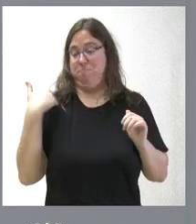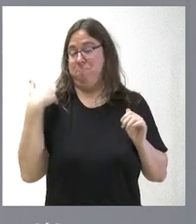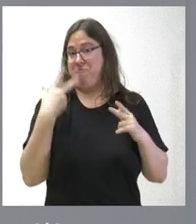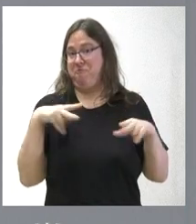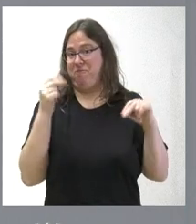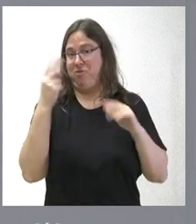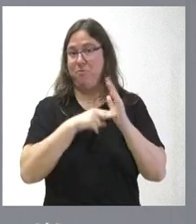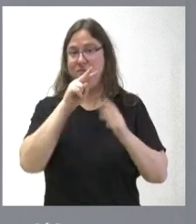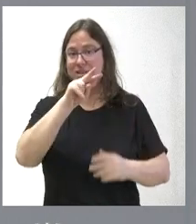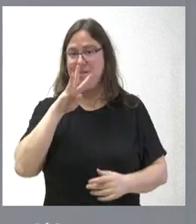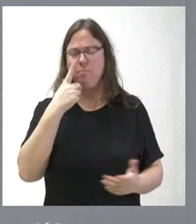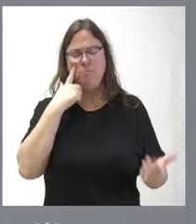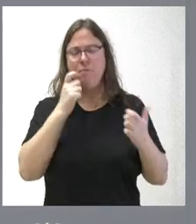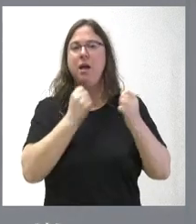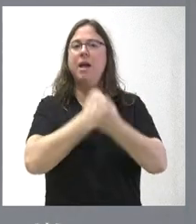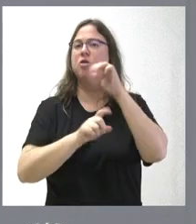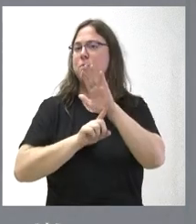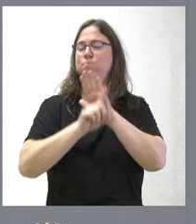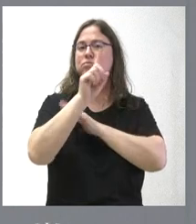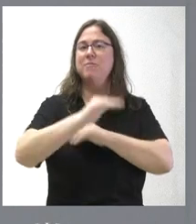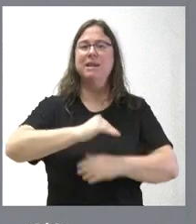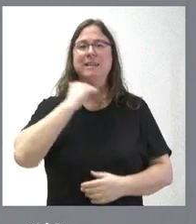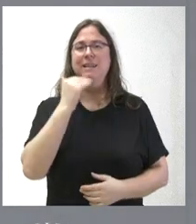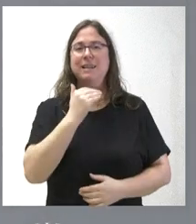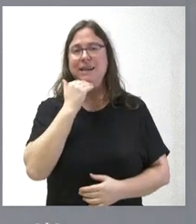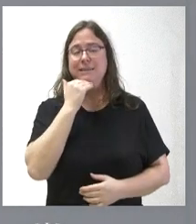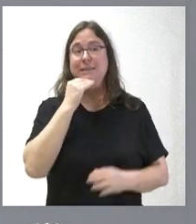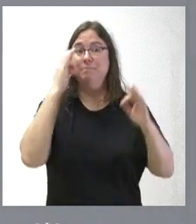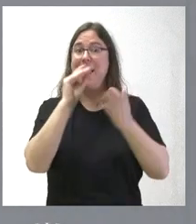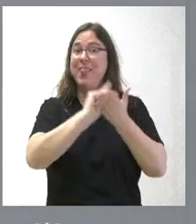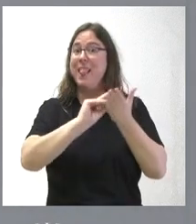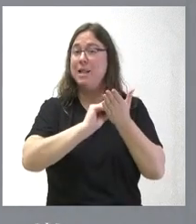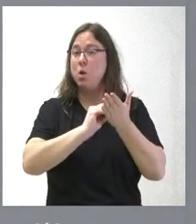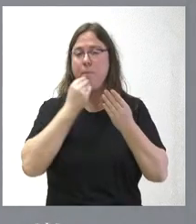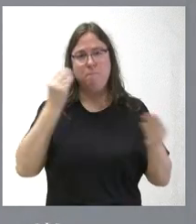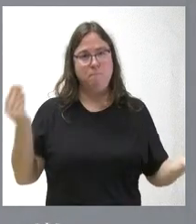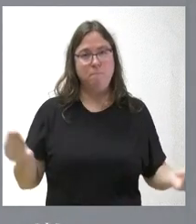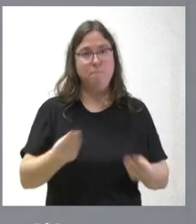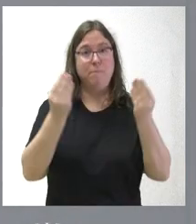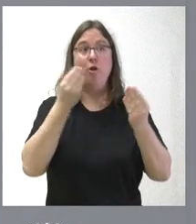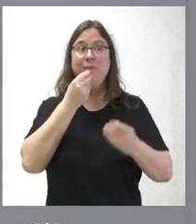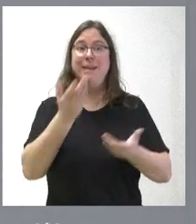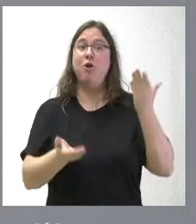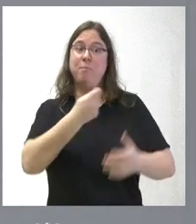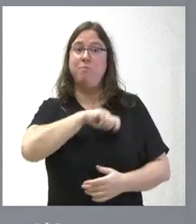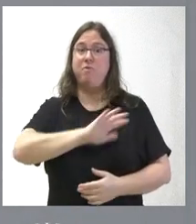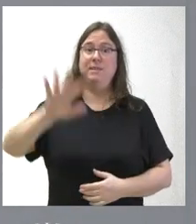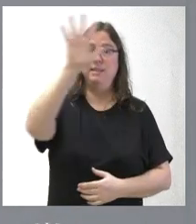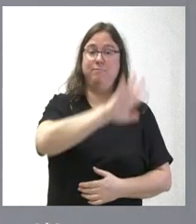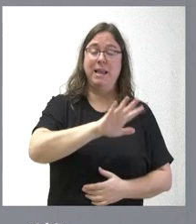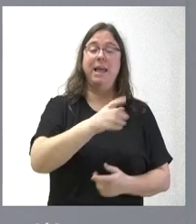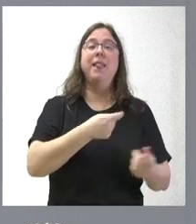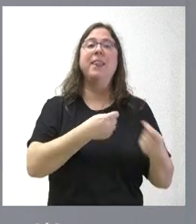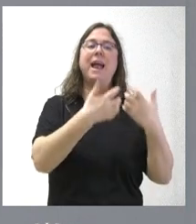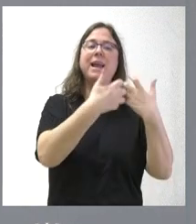con un claro crecimiento económico y con un crecimiento que ha sido, en términos de estos datos, mucho mejor que el del contexto nacional. Si vemos las cifras de negocio de la